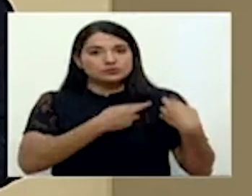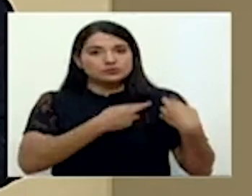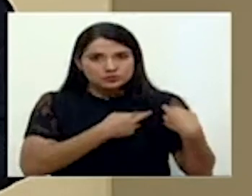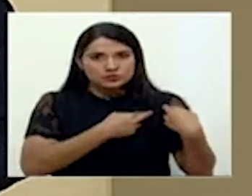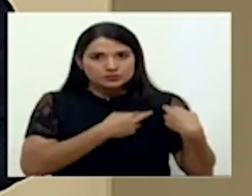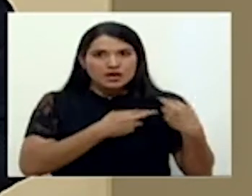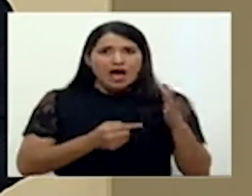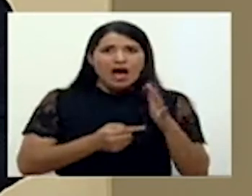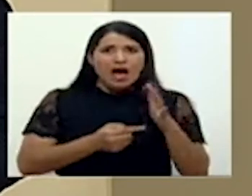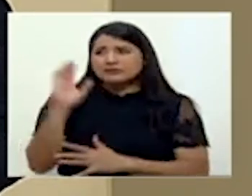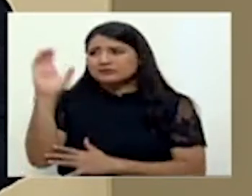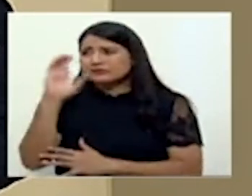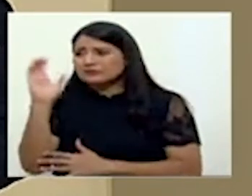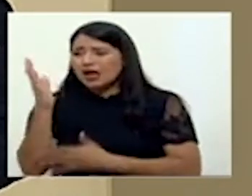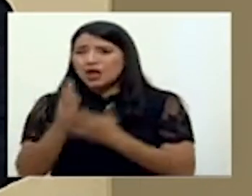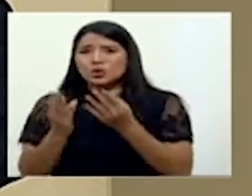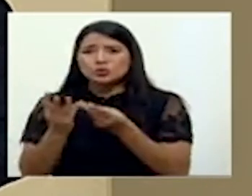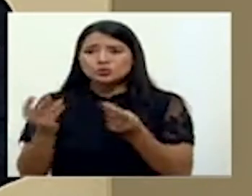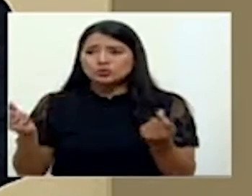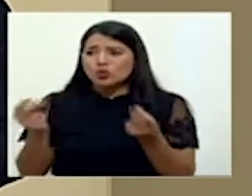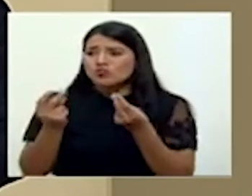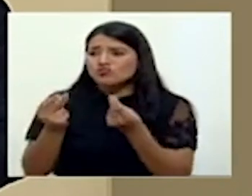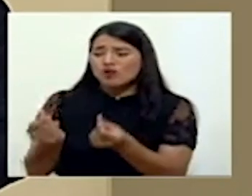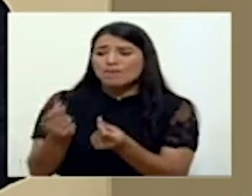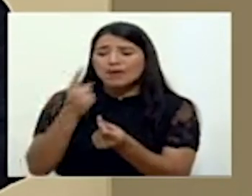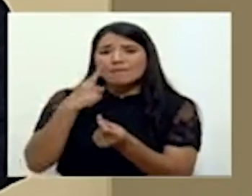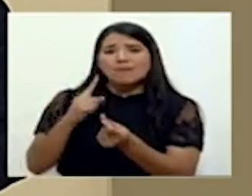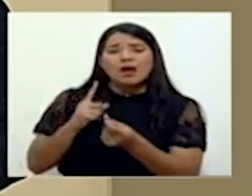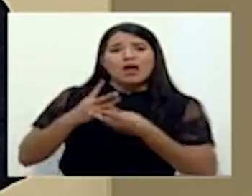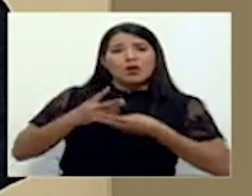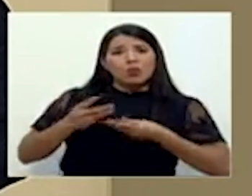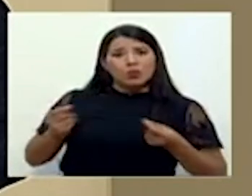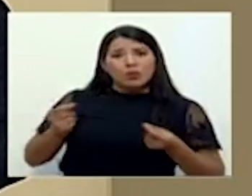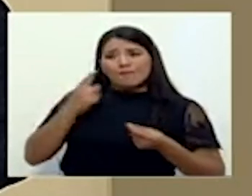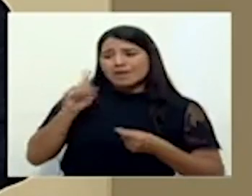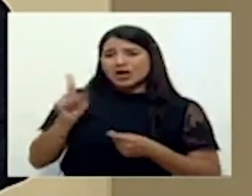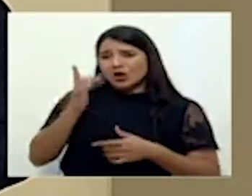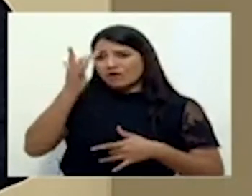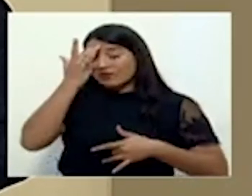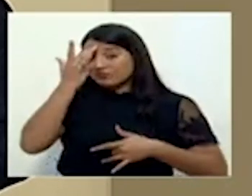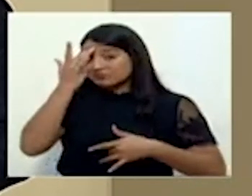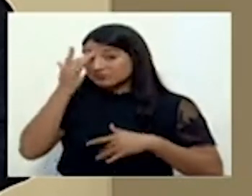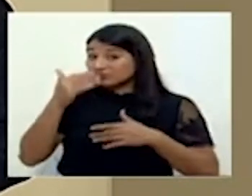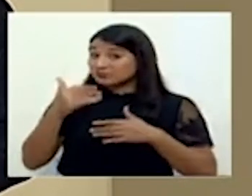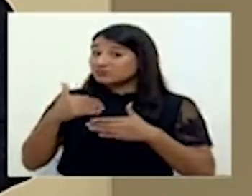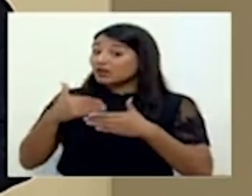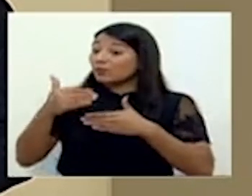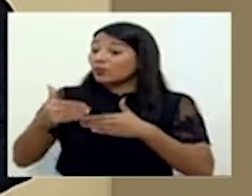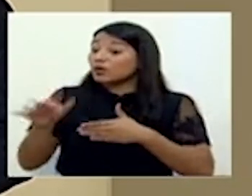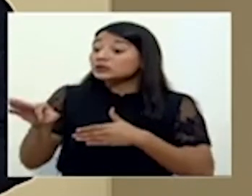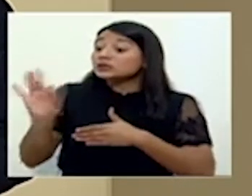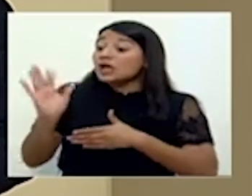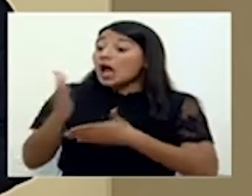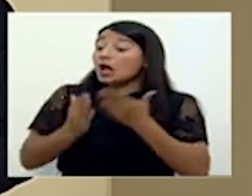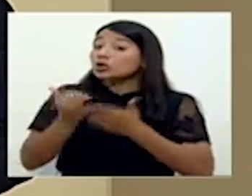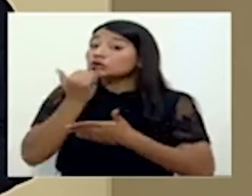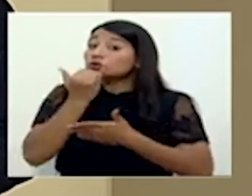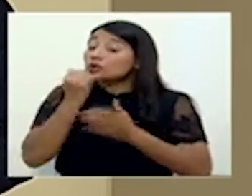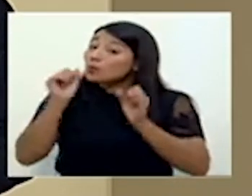alguna salida rápida para curarse o para no enfermarse, puede salir mucho más caro.